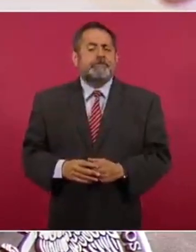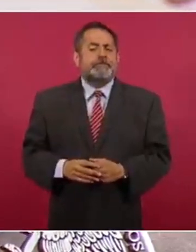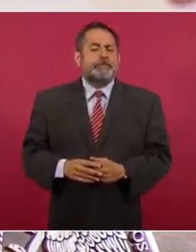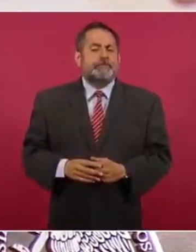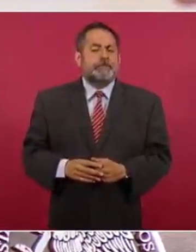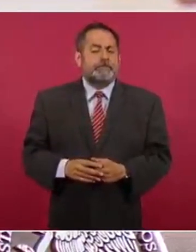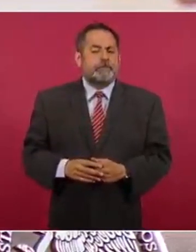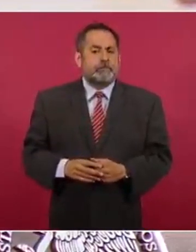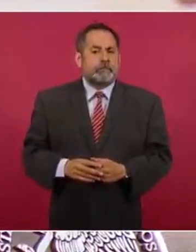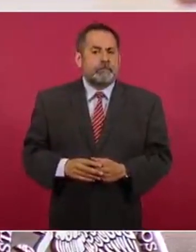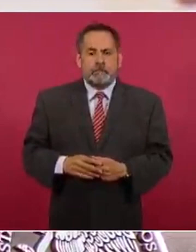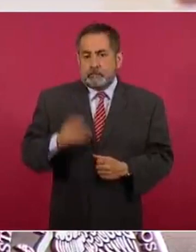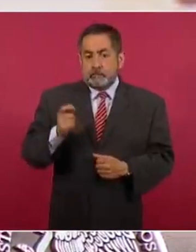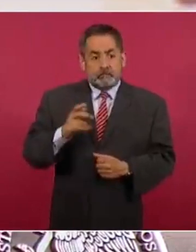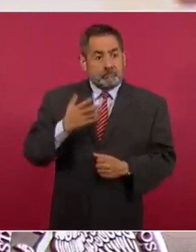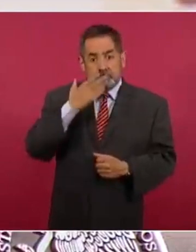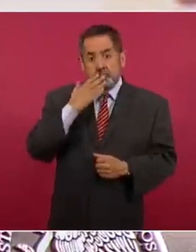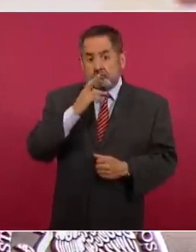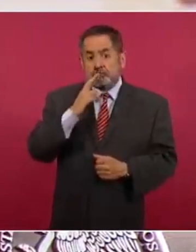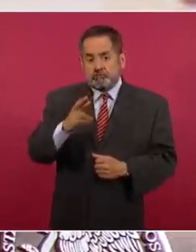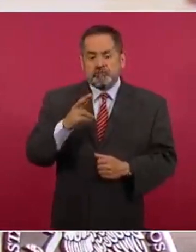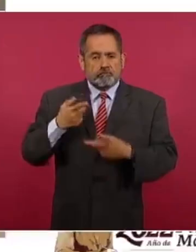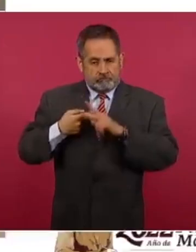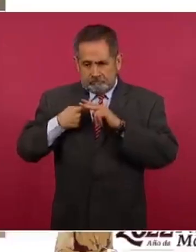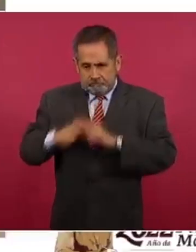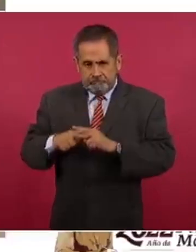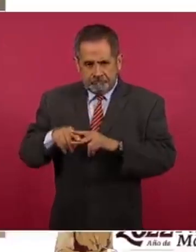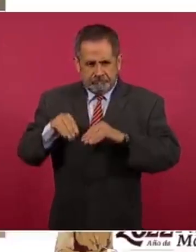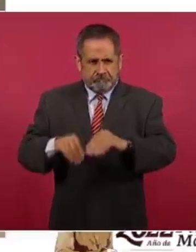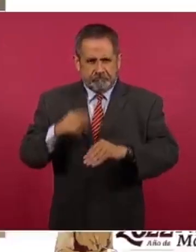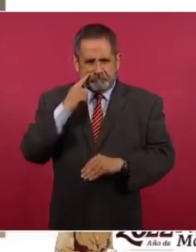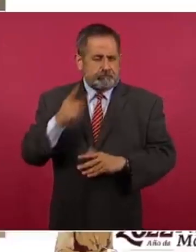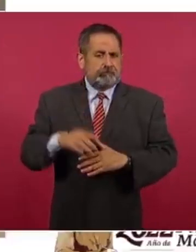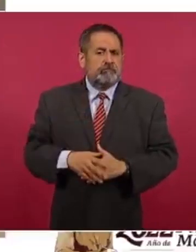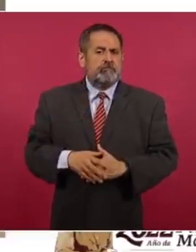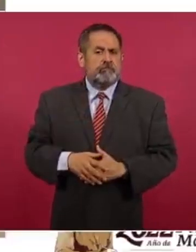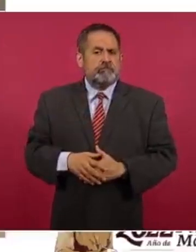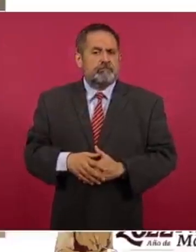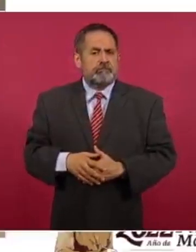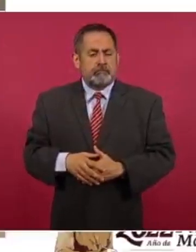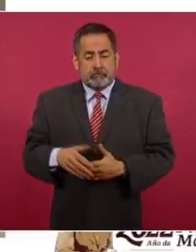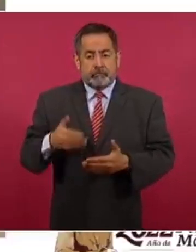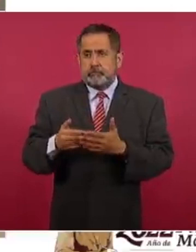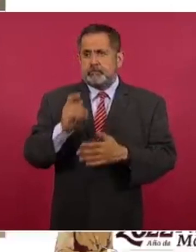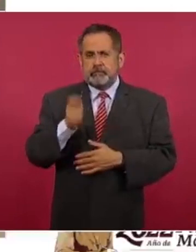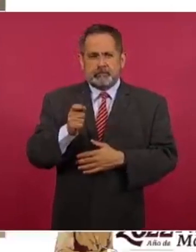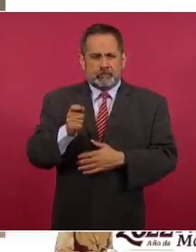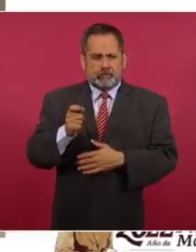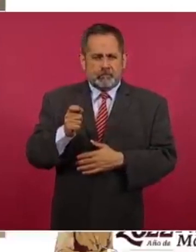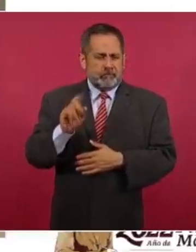ya los primeros resultados de estas acciones. Hoy estamos cumpliendo, bueno, de hecho el domingo